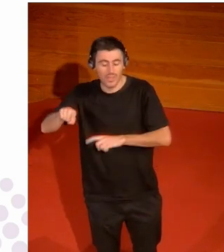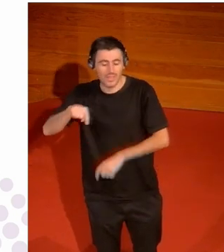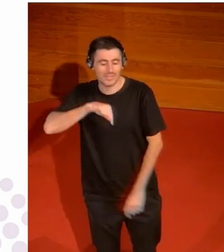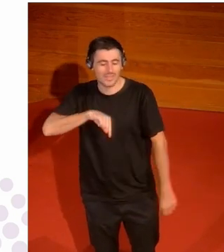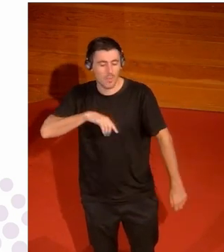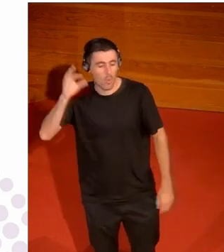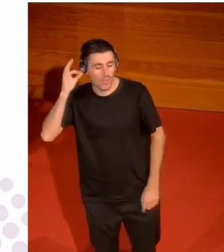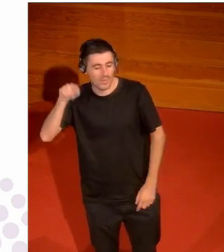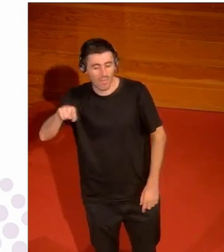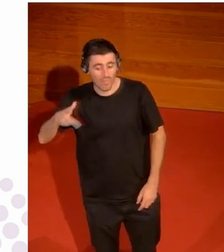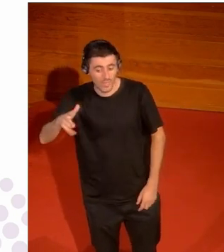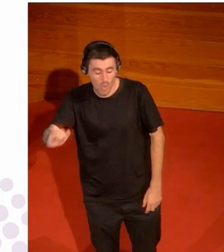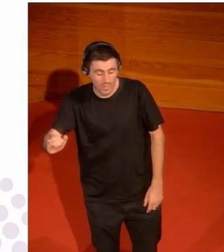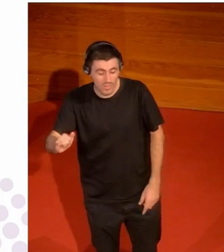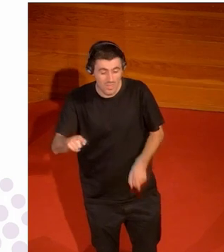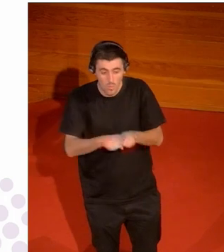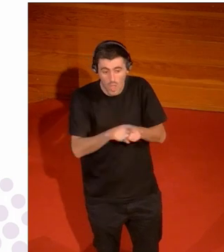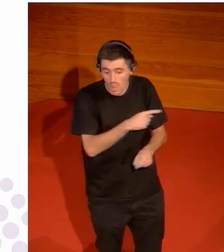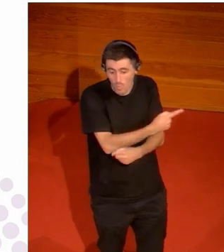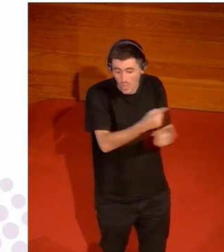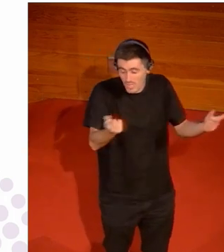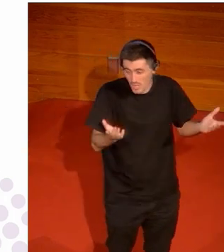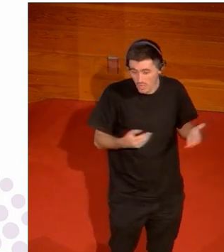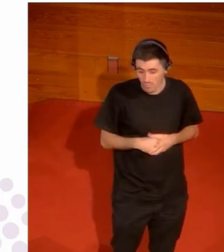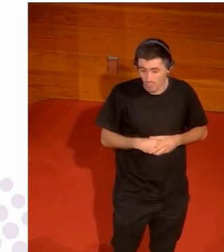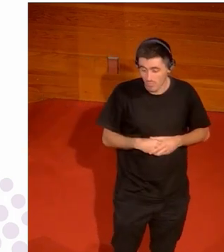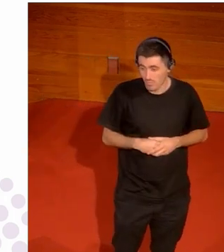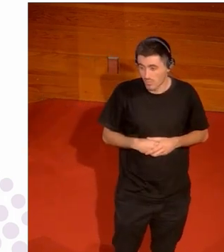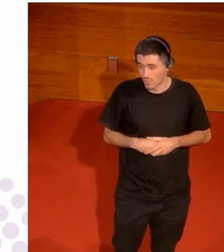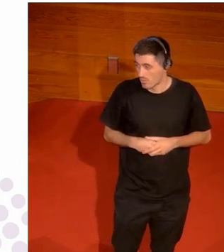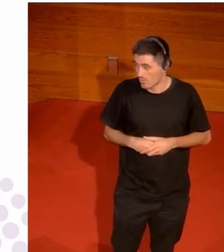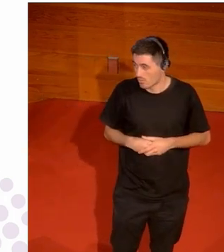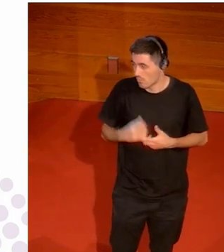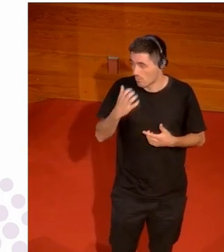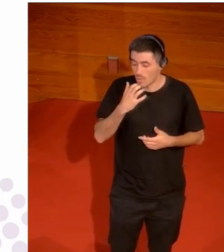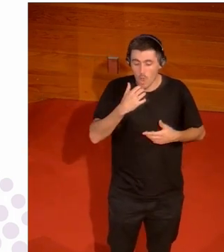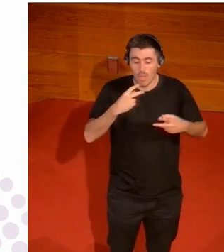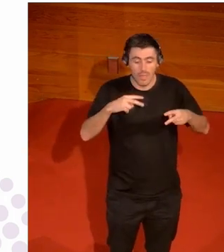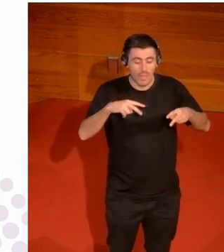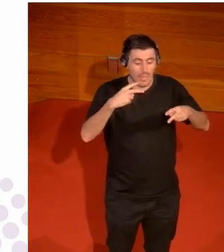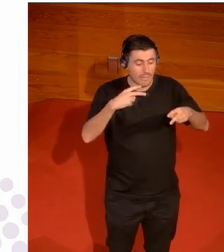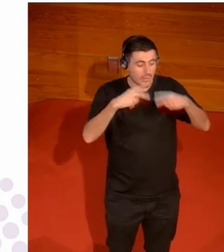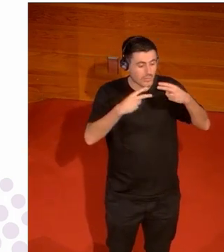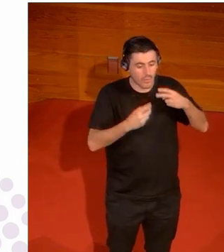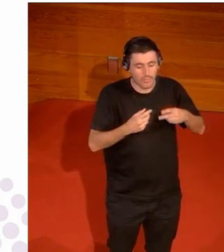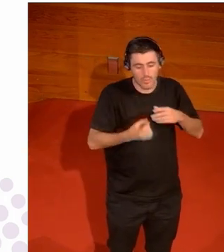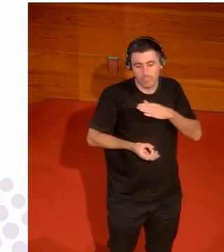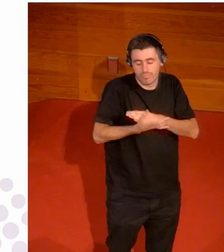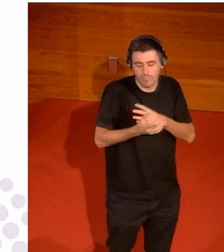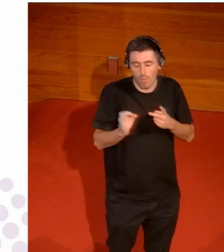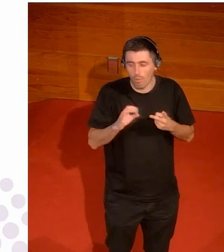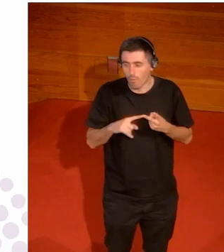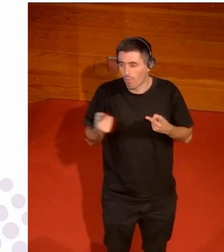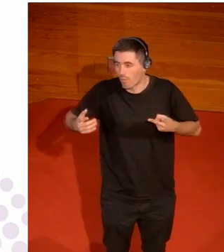y que tienen todo el derecho de serlo ya te digo con cualquier otra especialidad que pongan un restaurante que que estén